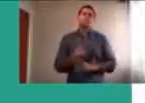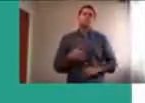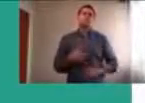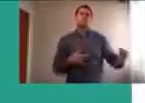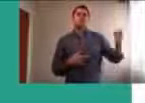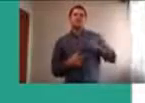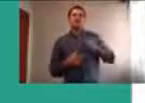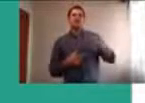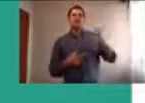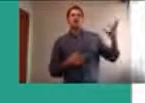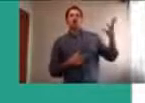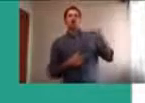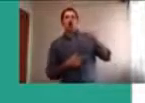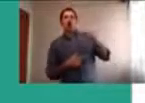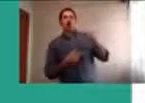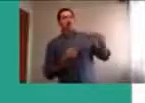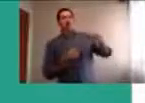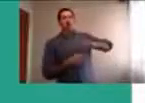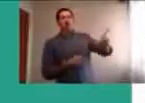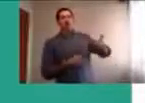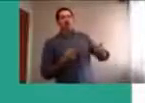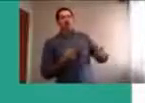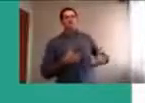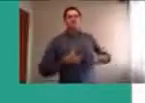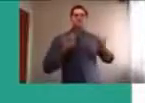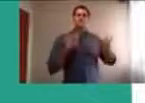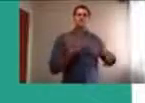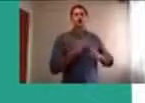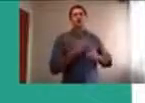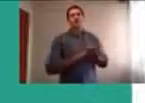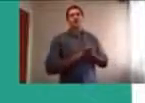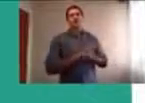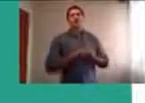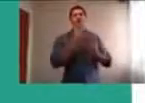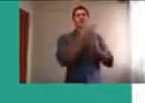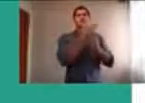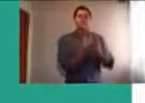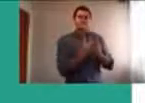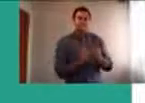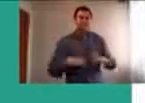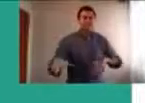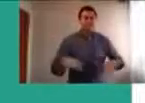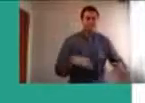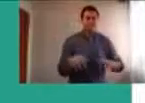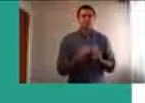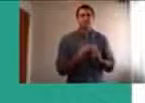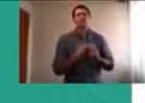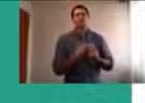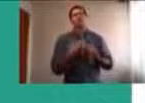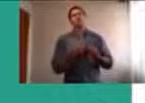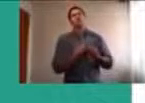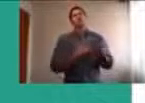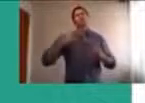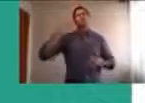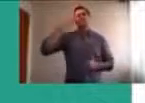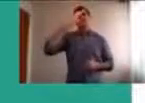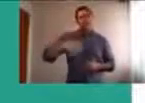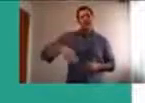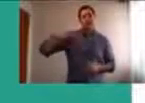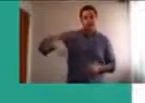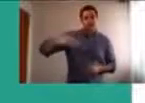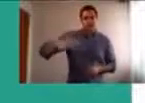tener que hacer, muchas cosas, al mismo tiempo, recibir malas noticias, bueno, la lista, la puede construir, cada uno, creo que lo valioso,